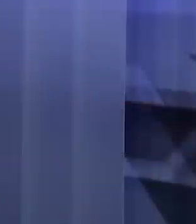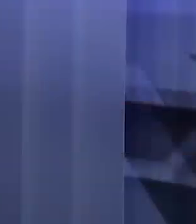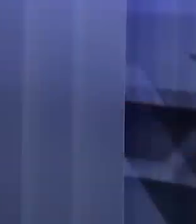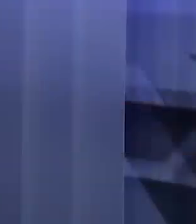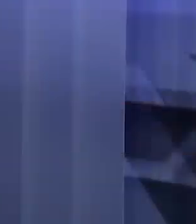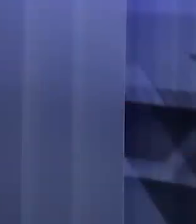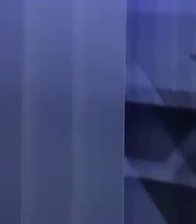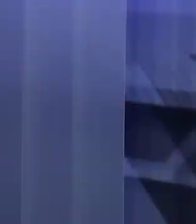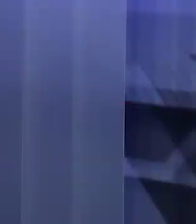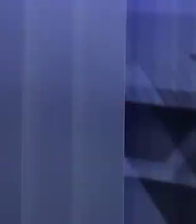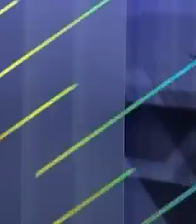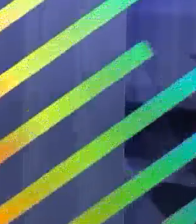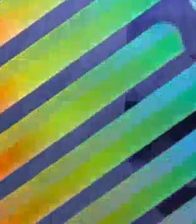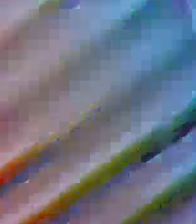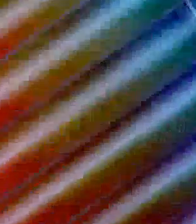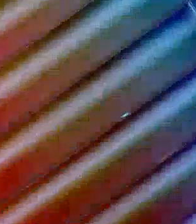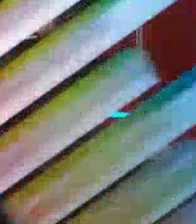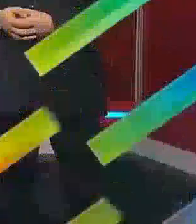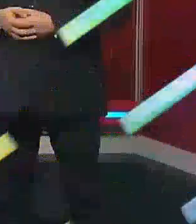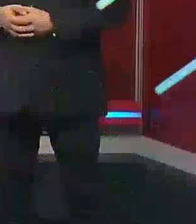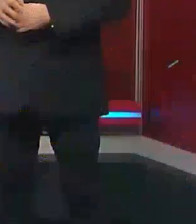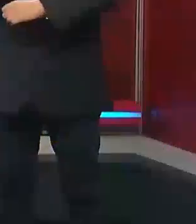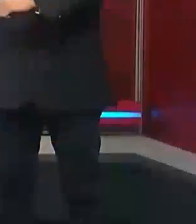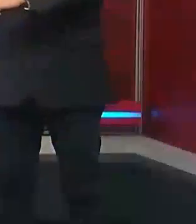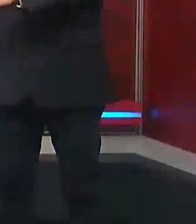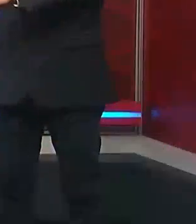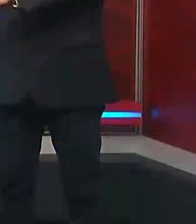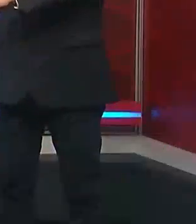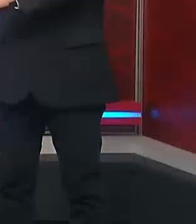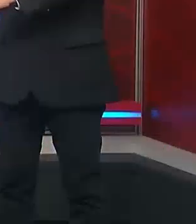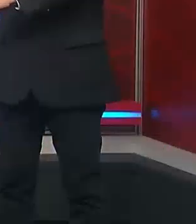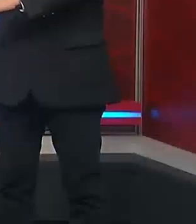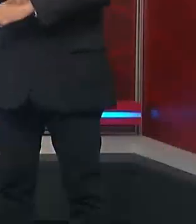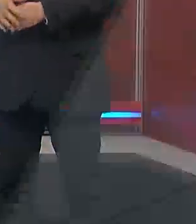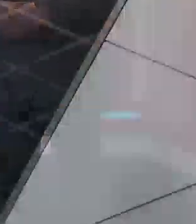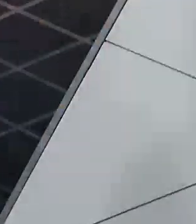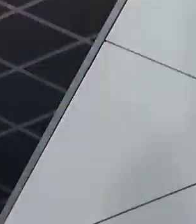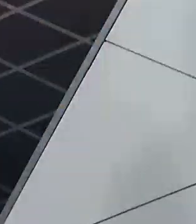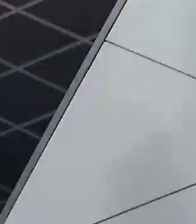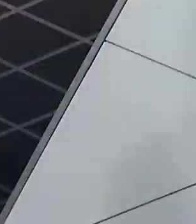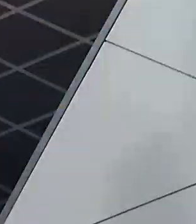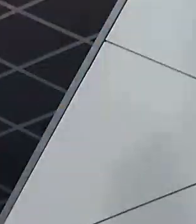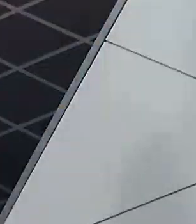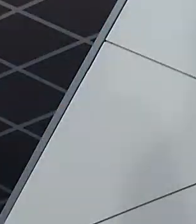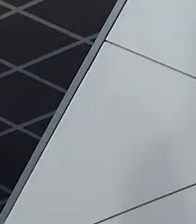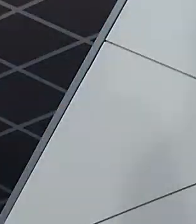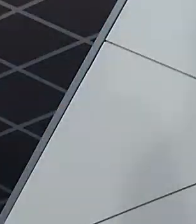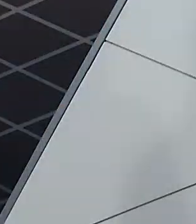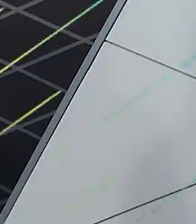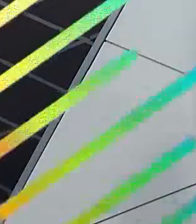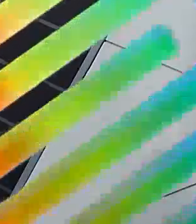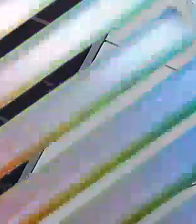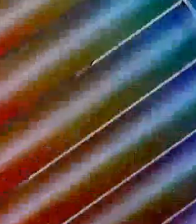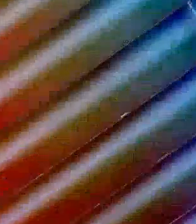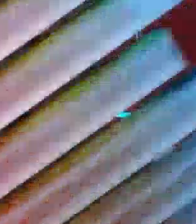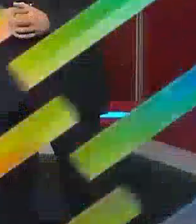Araucanía. Los ríos, los ríos,